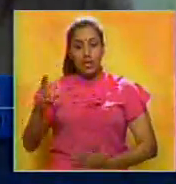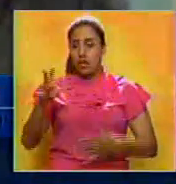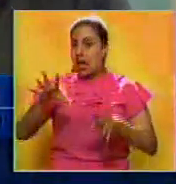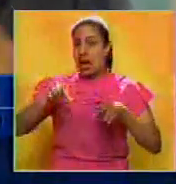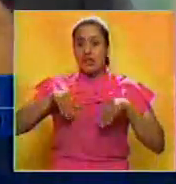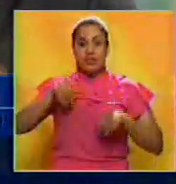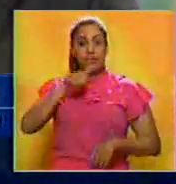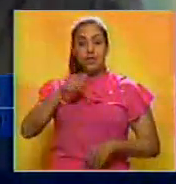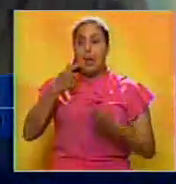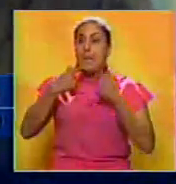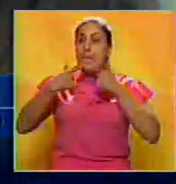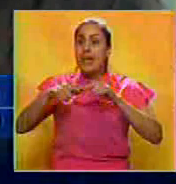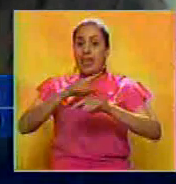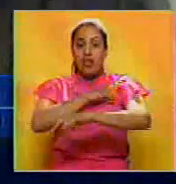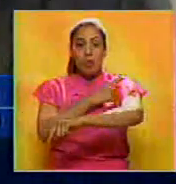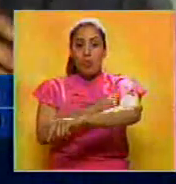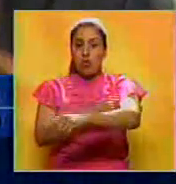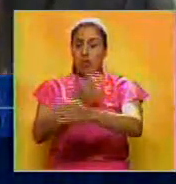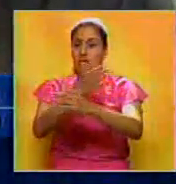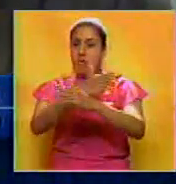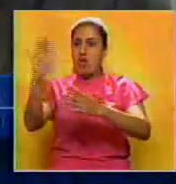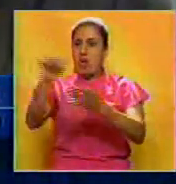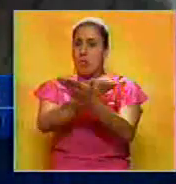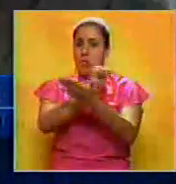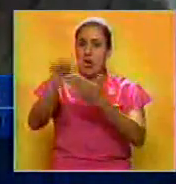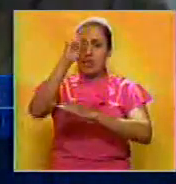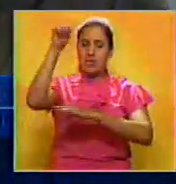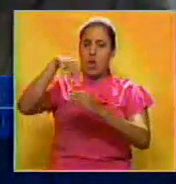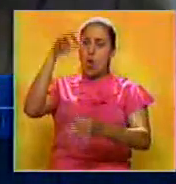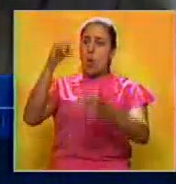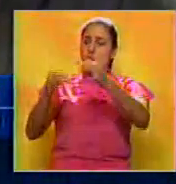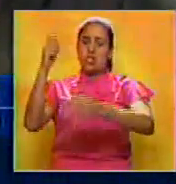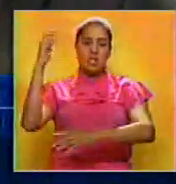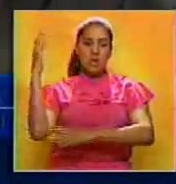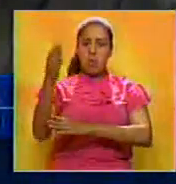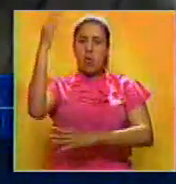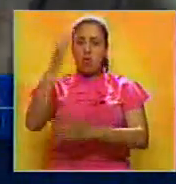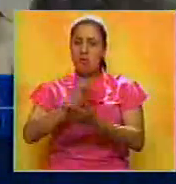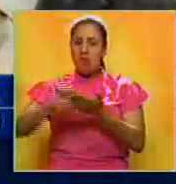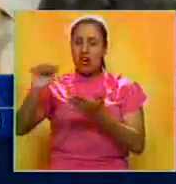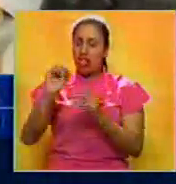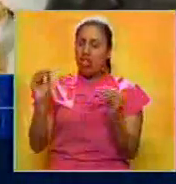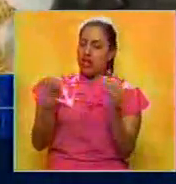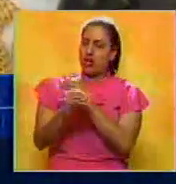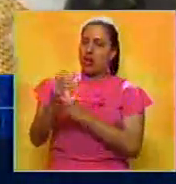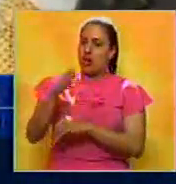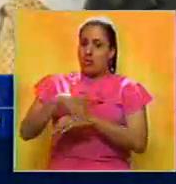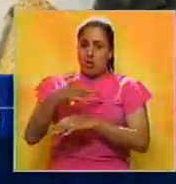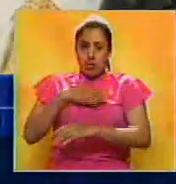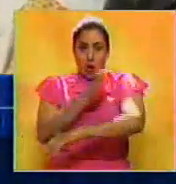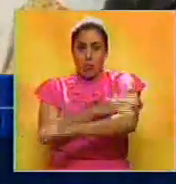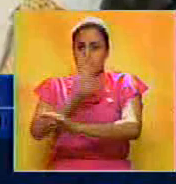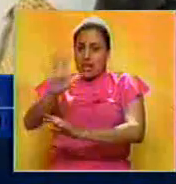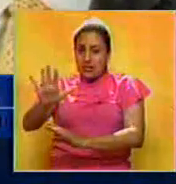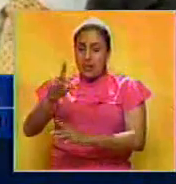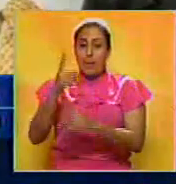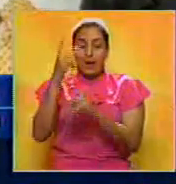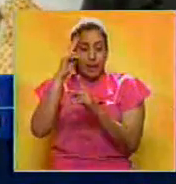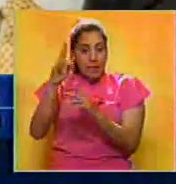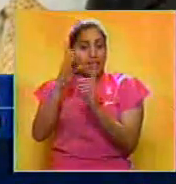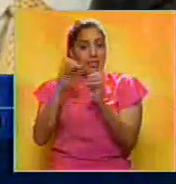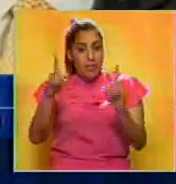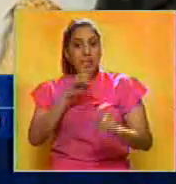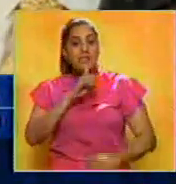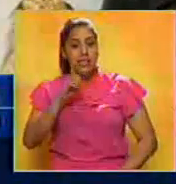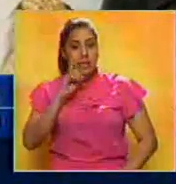inadmisible la pérdida de los poderes de la Asamblea Nacional por orden judicial por considerar que son contrarias a la esencia de la democracia y